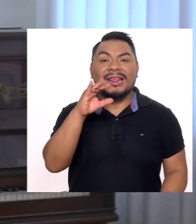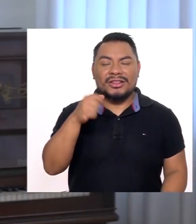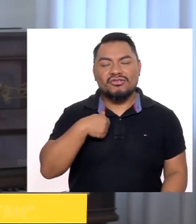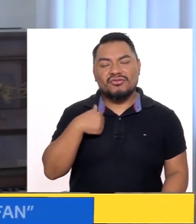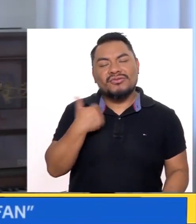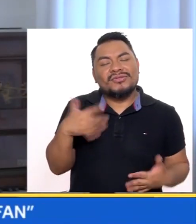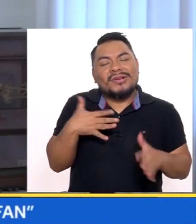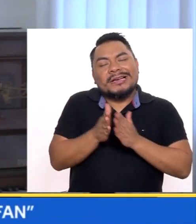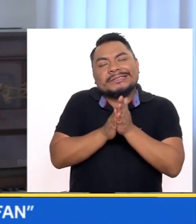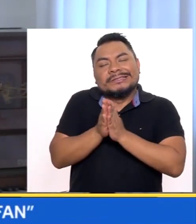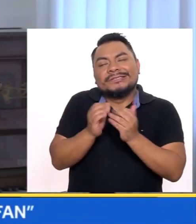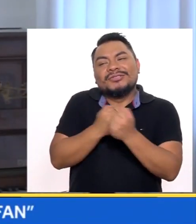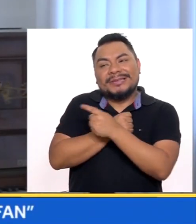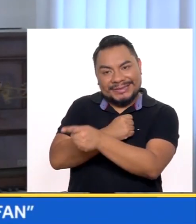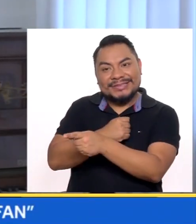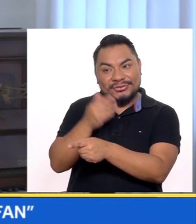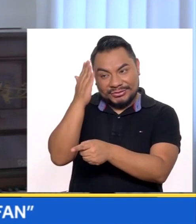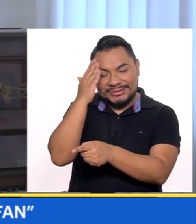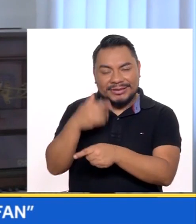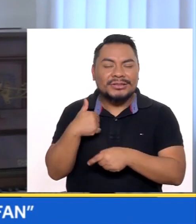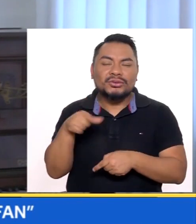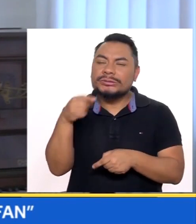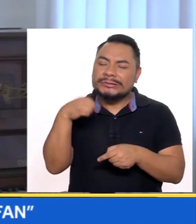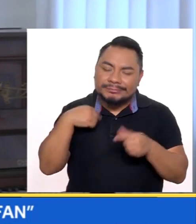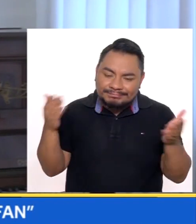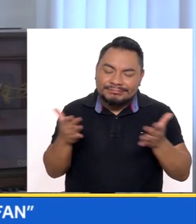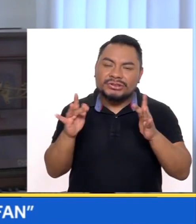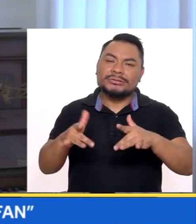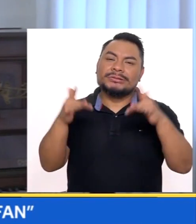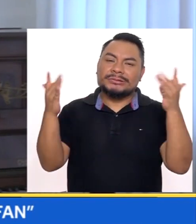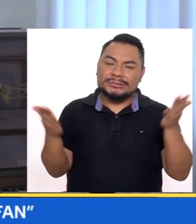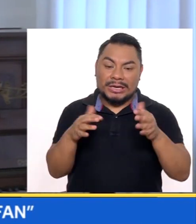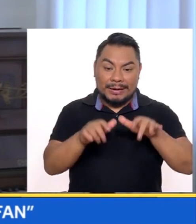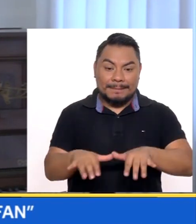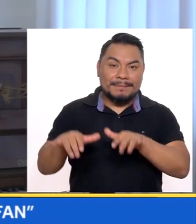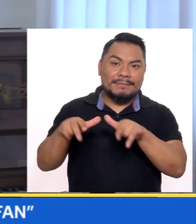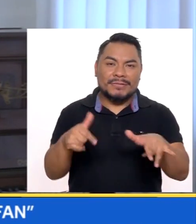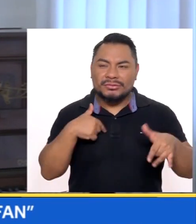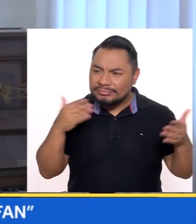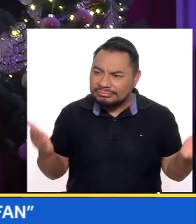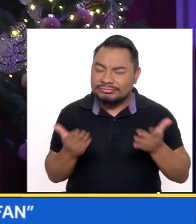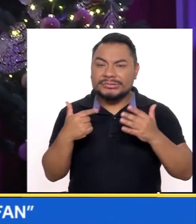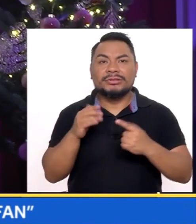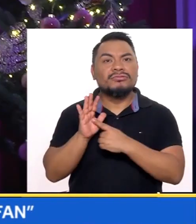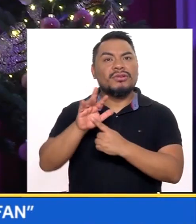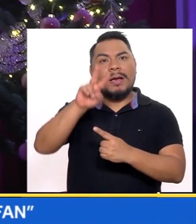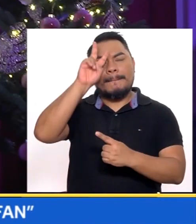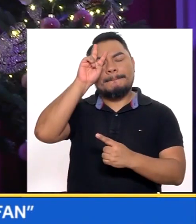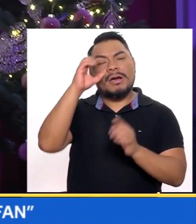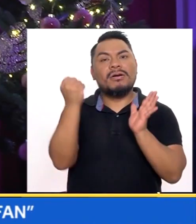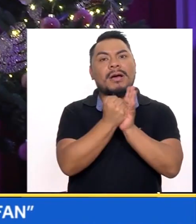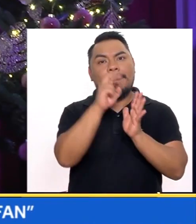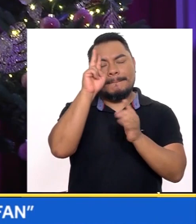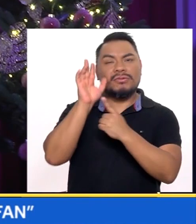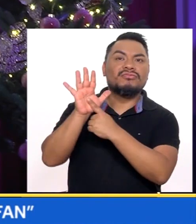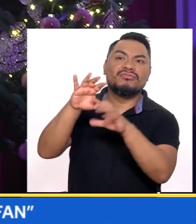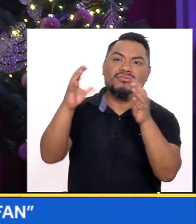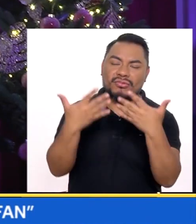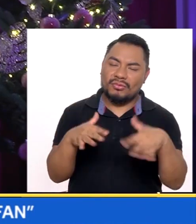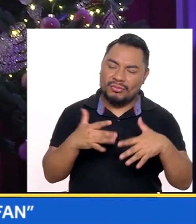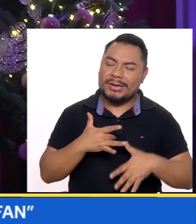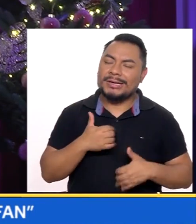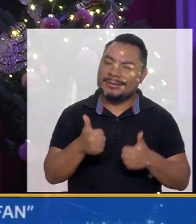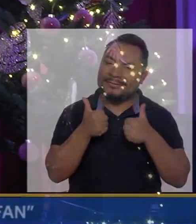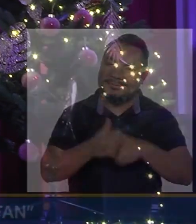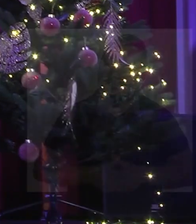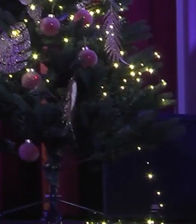Dieguito, tú sabes que yo soy tu fan Siempre quise que brillaras con el piano acústico Que nos representaras como marca Perú Y lo